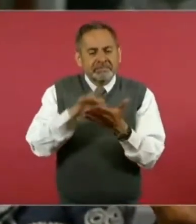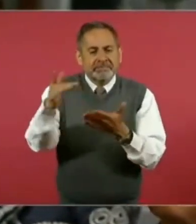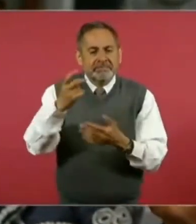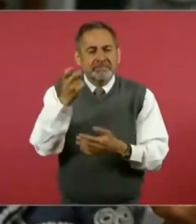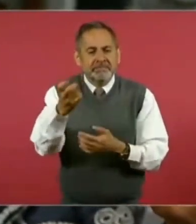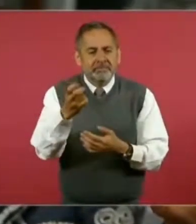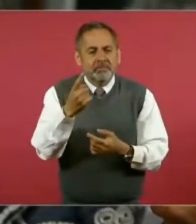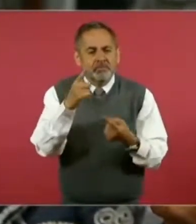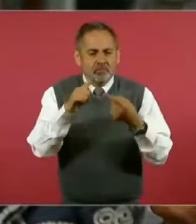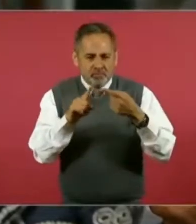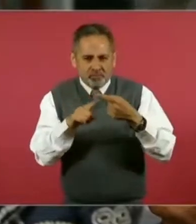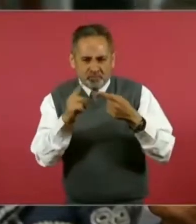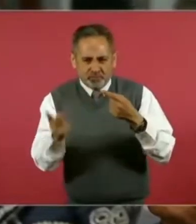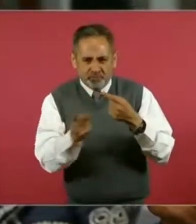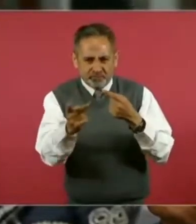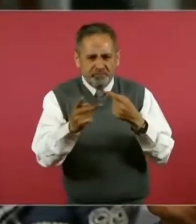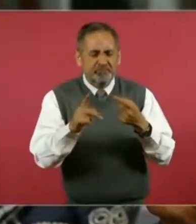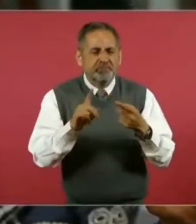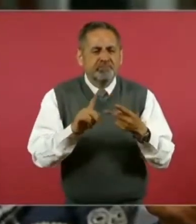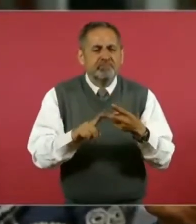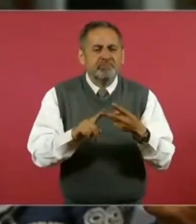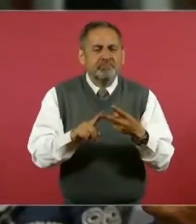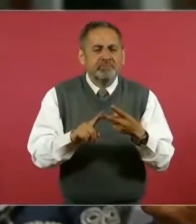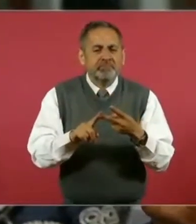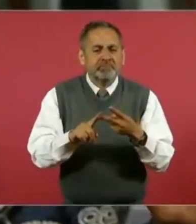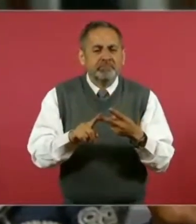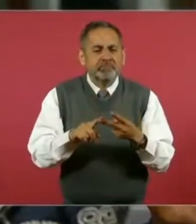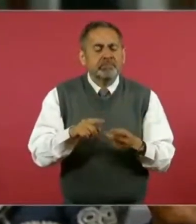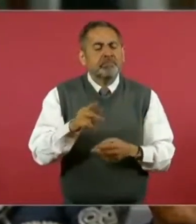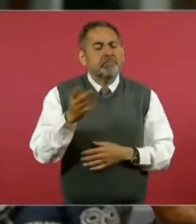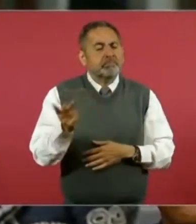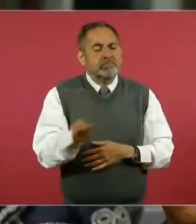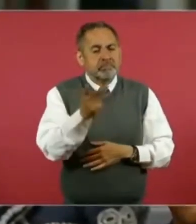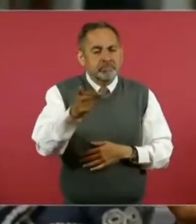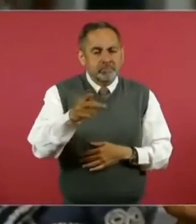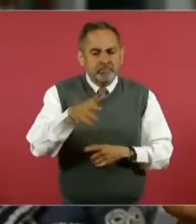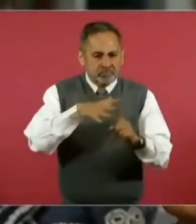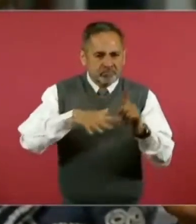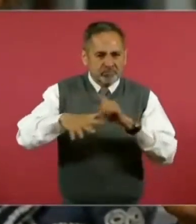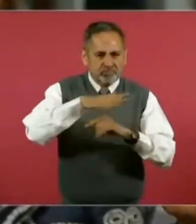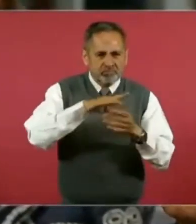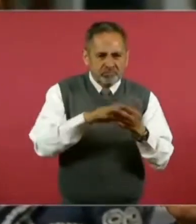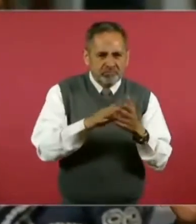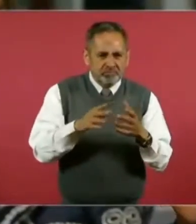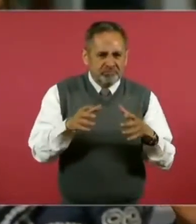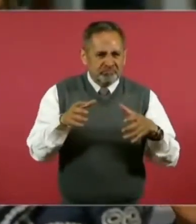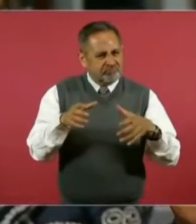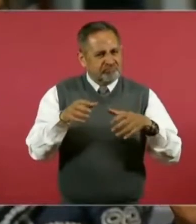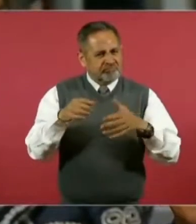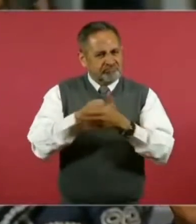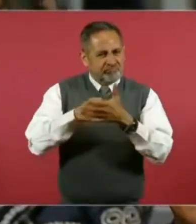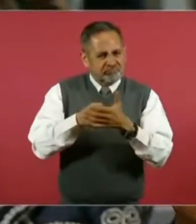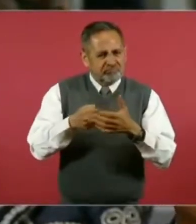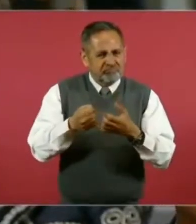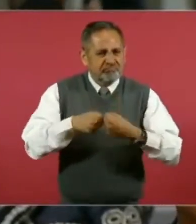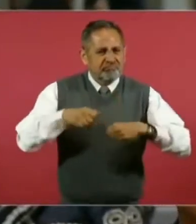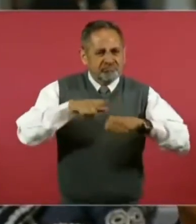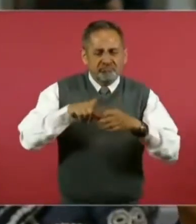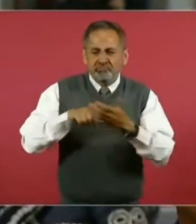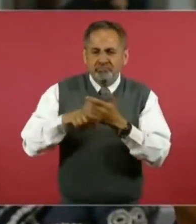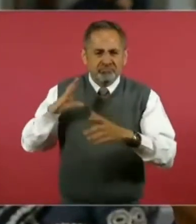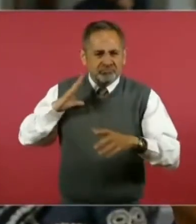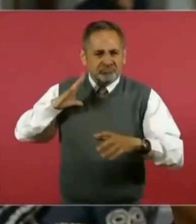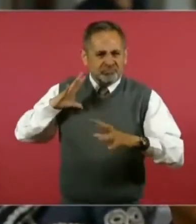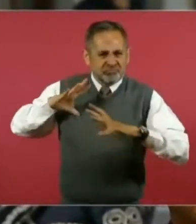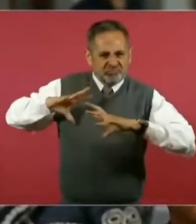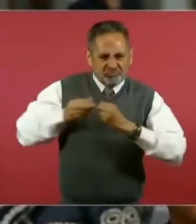tengo una pregunta. Alrededor de usted, presidente, hay un movimiento social, uno que ha existido y se ha